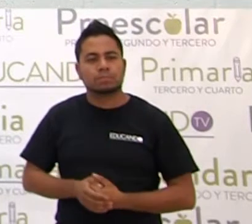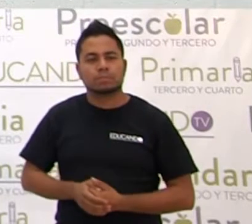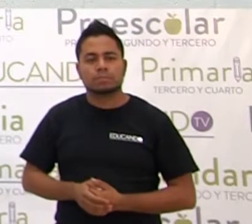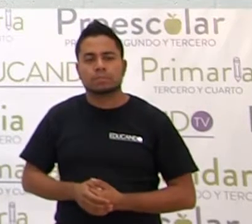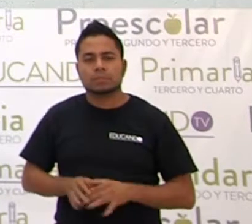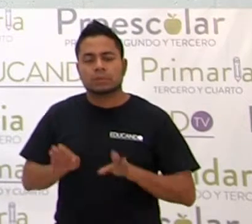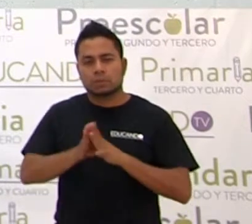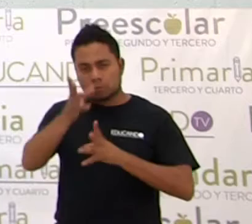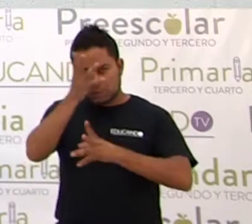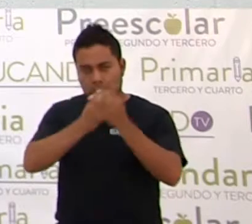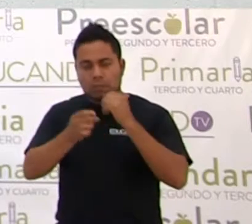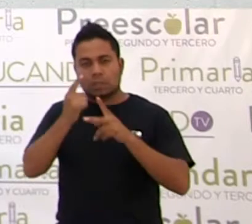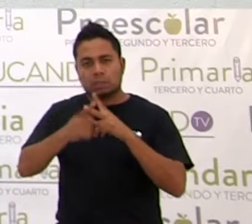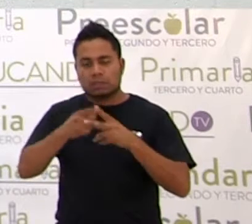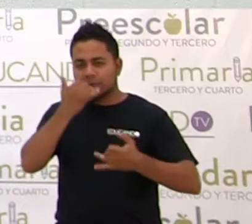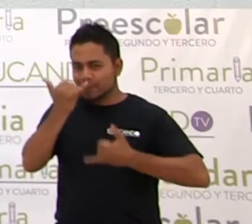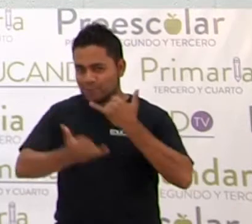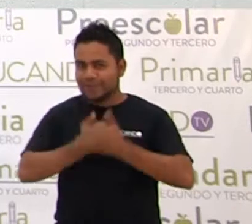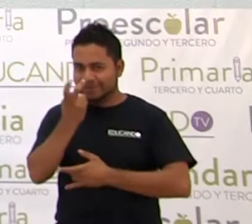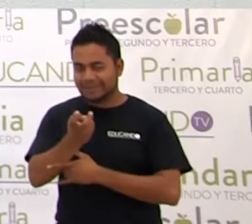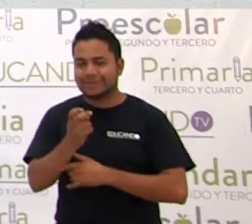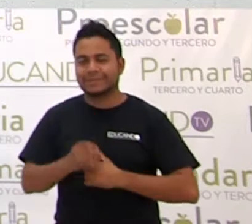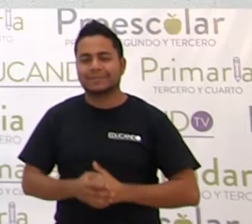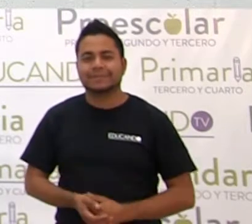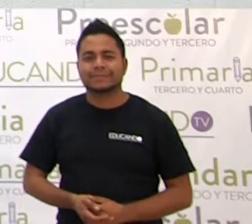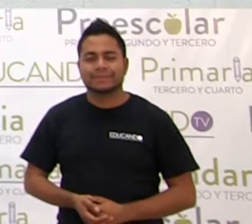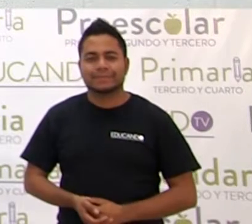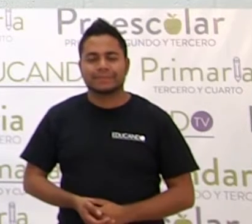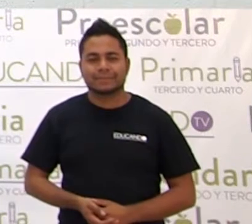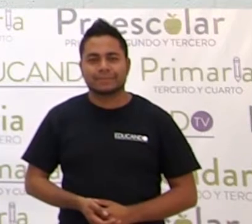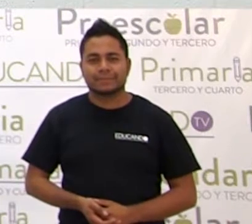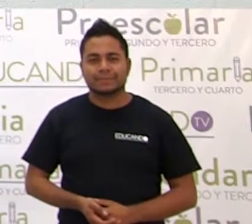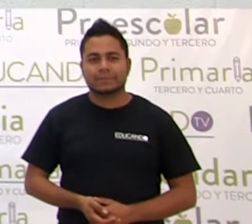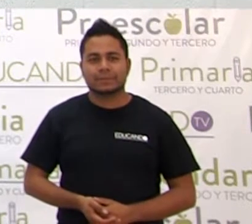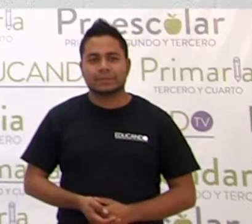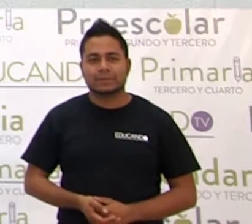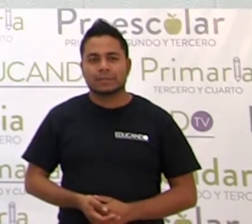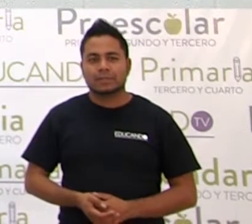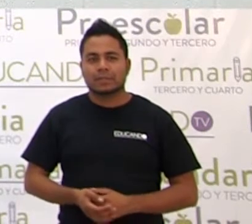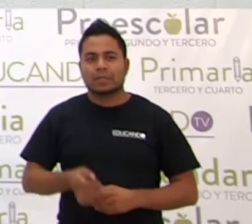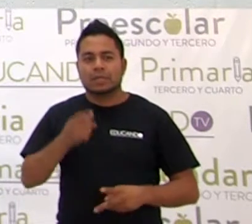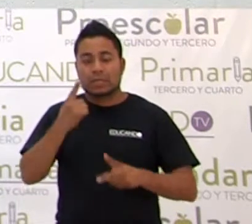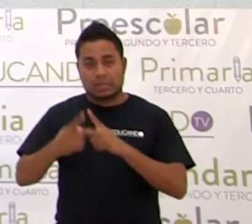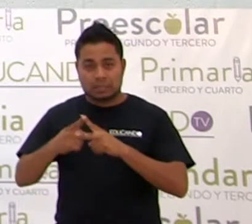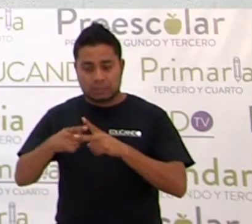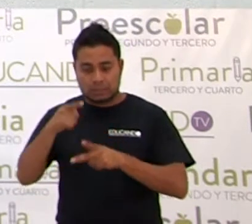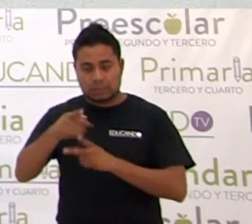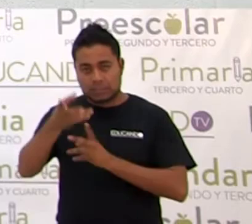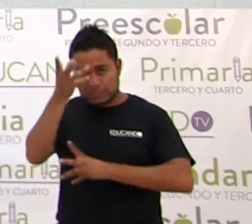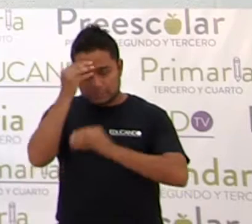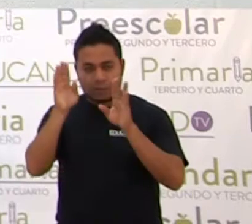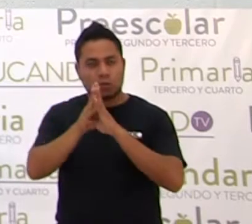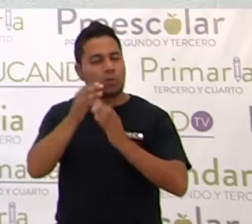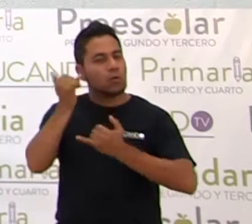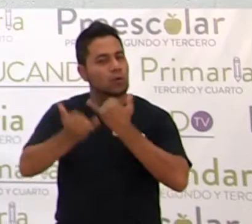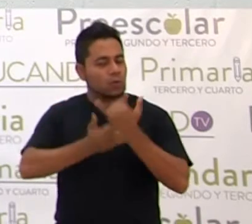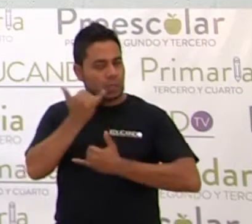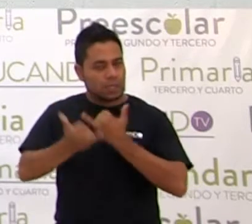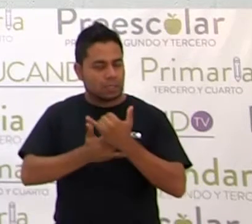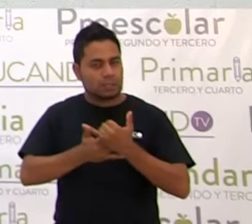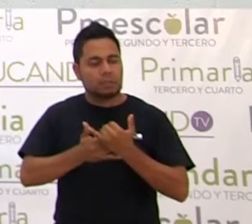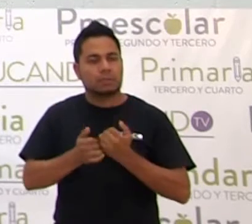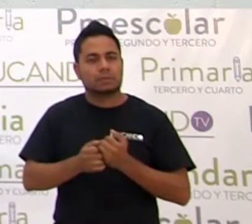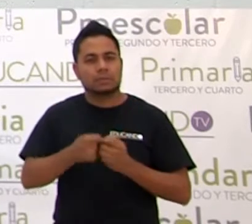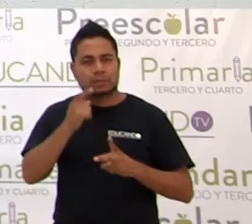matemáticas? Jugando, ¿sí? Las matemáticas se aprenden jugando. Y las matemáticas